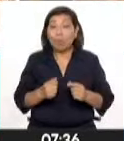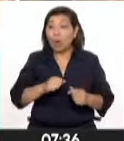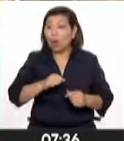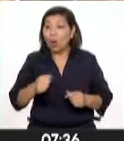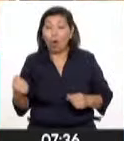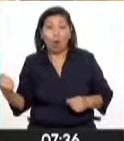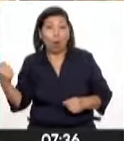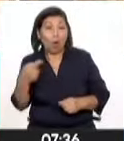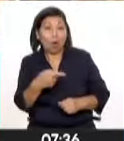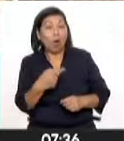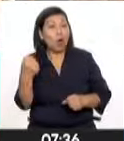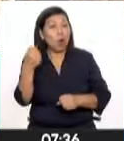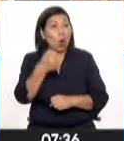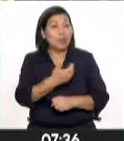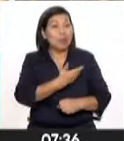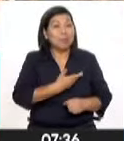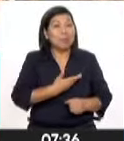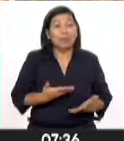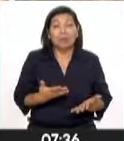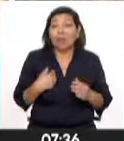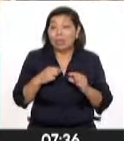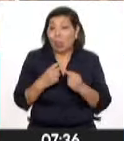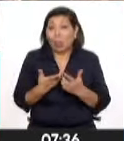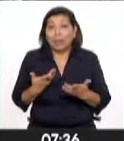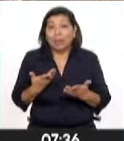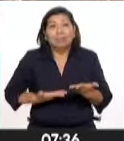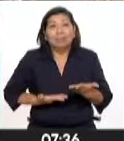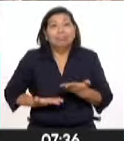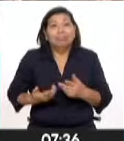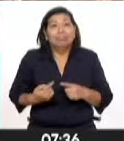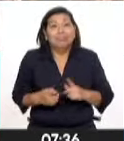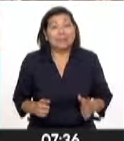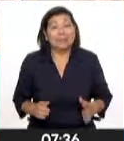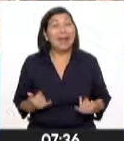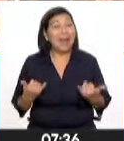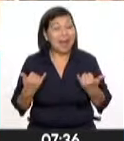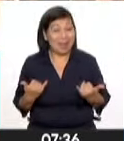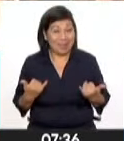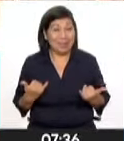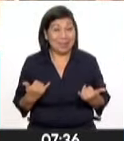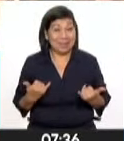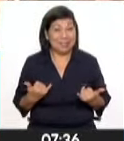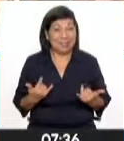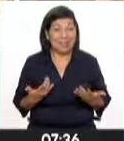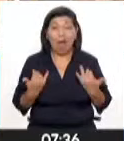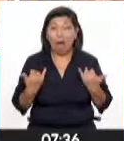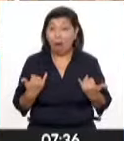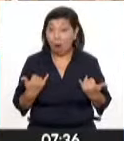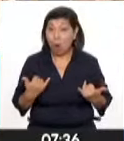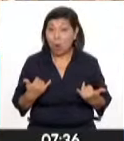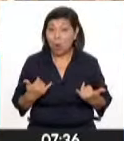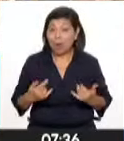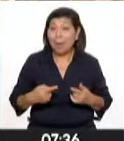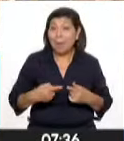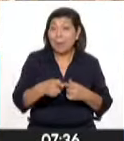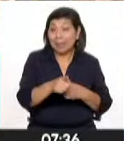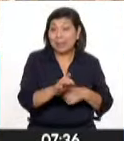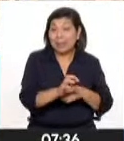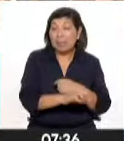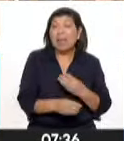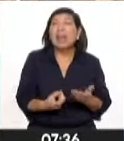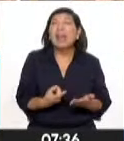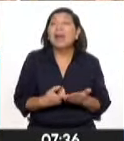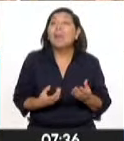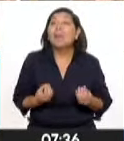o yo voy a manejar mis intereses de acuerdo a las circunstancias. Este voto overnight se está imponiendo en la región. ¿Y a qué